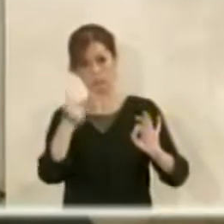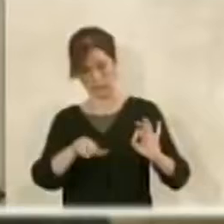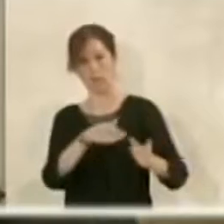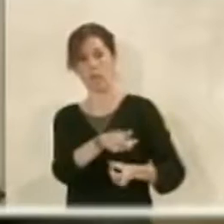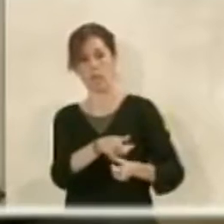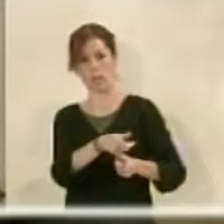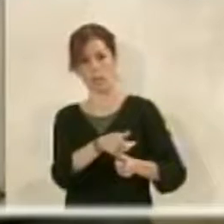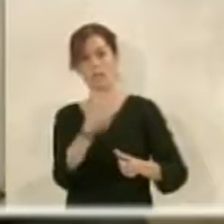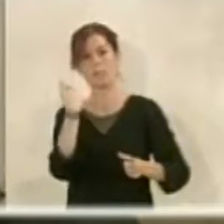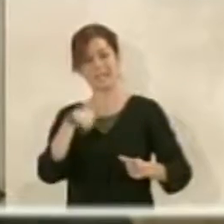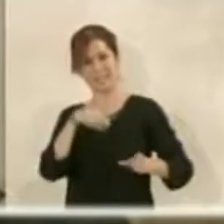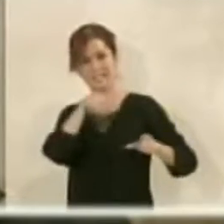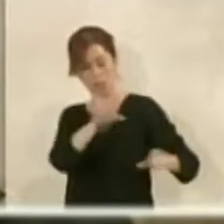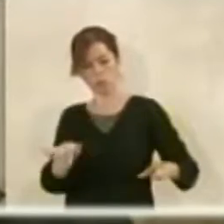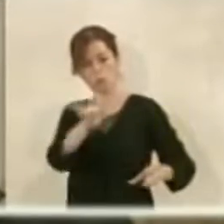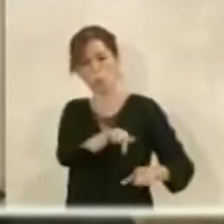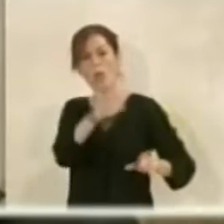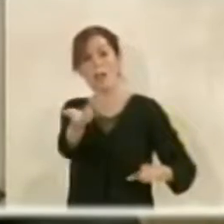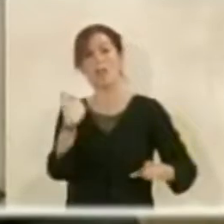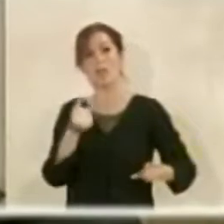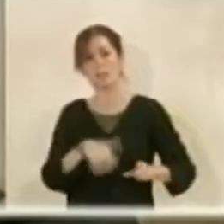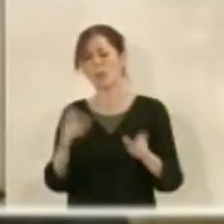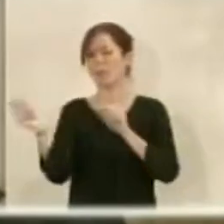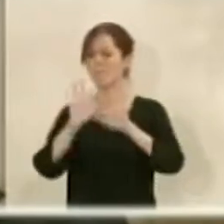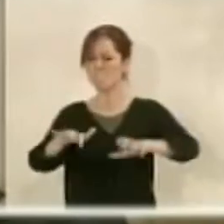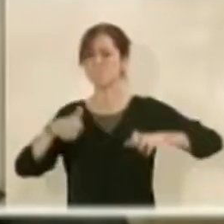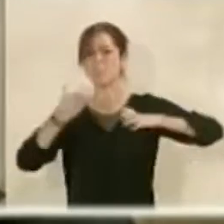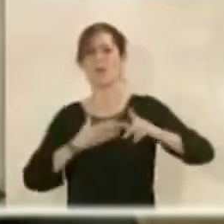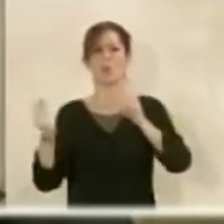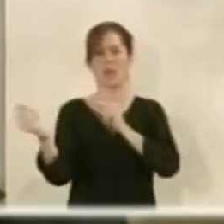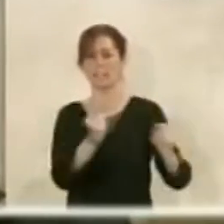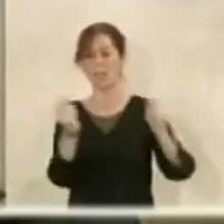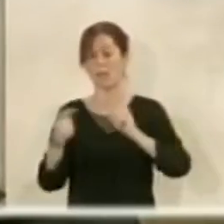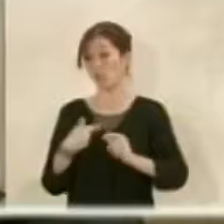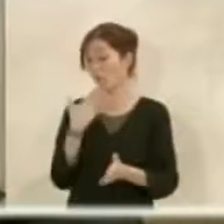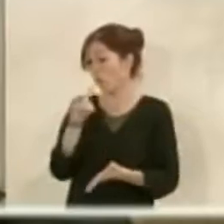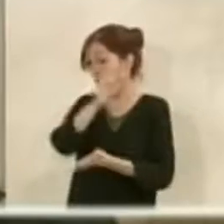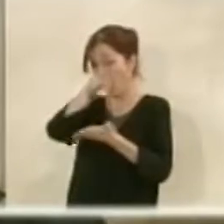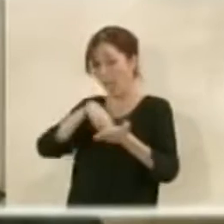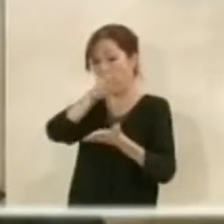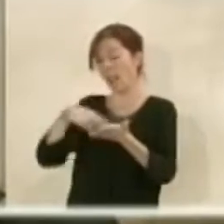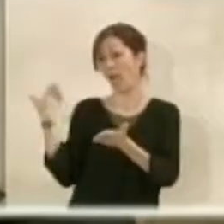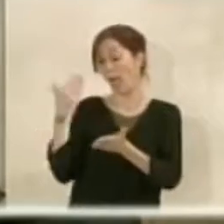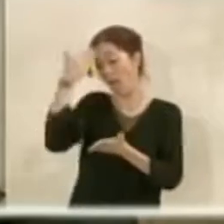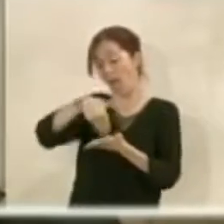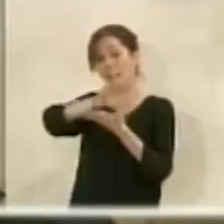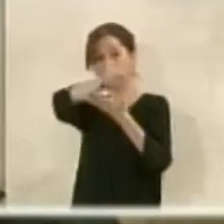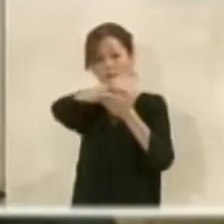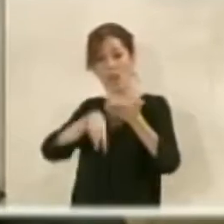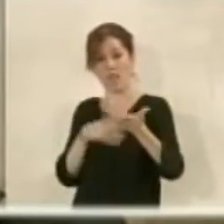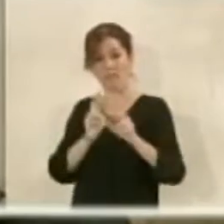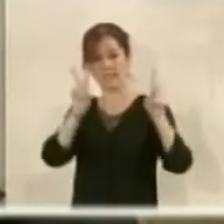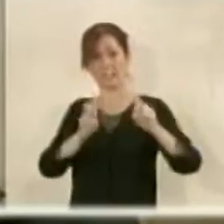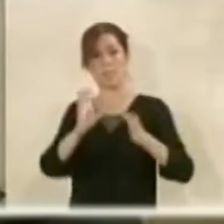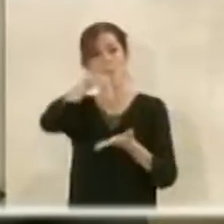sufrido y que ya ha vivido, y por lo tanto ha habido sendos de debate en pleno, que yo invito a que se lean, con las posturas y con todo lo que se dijo en aquello